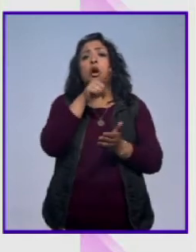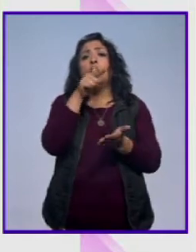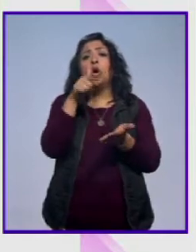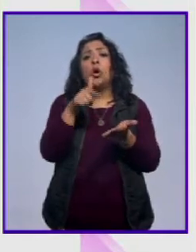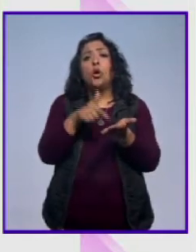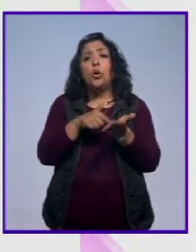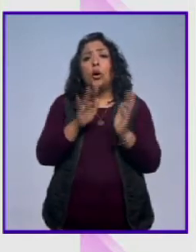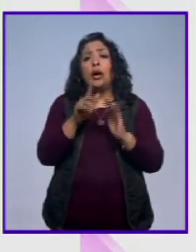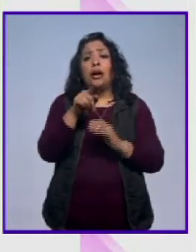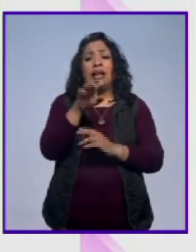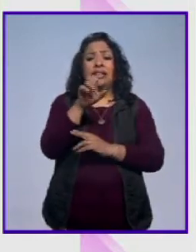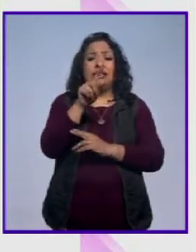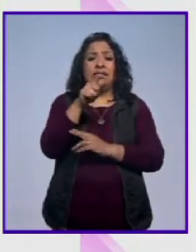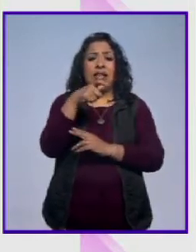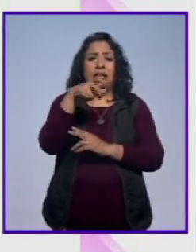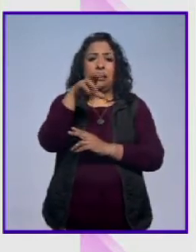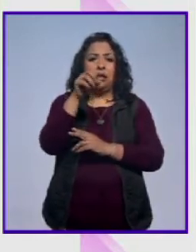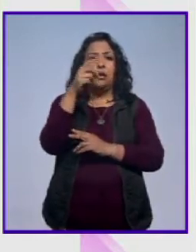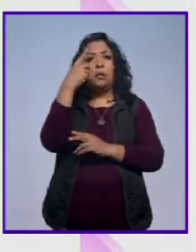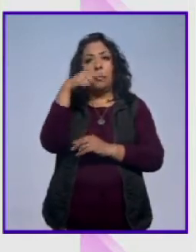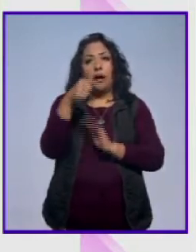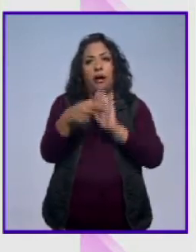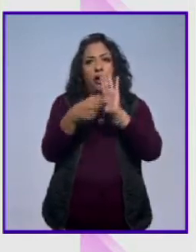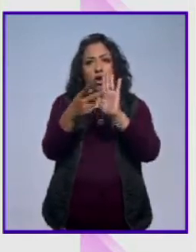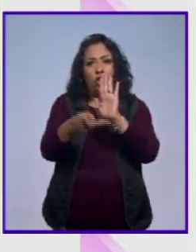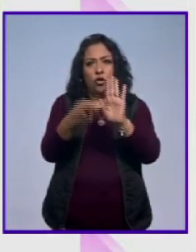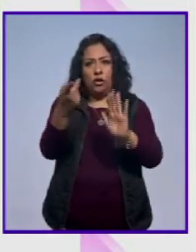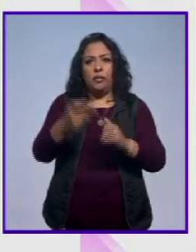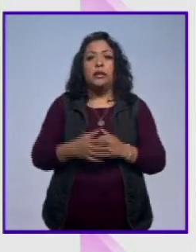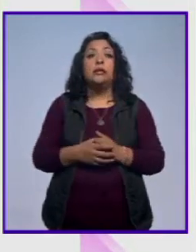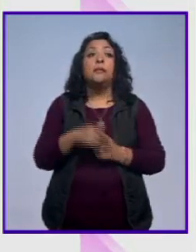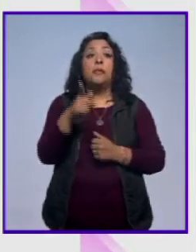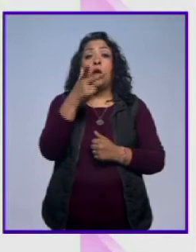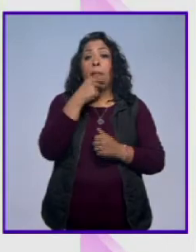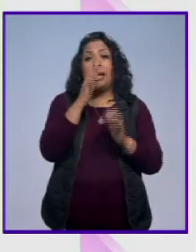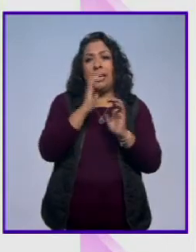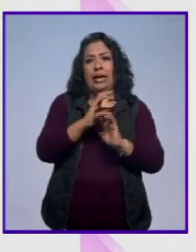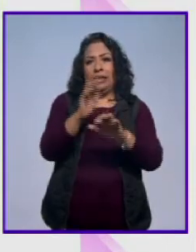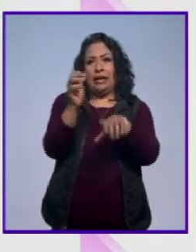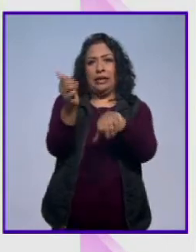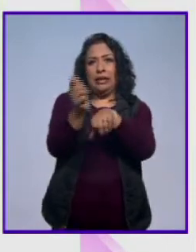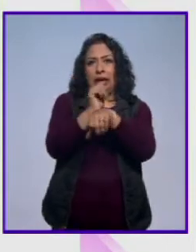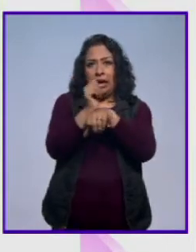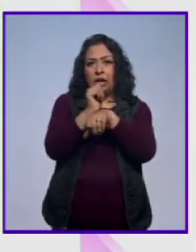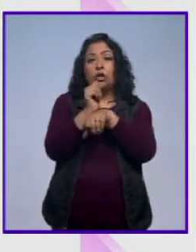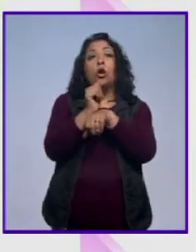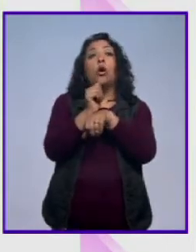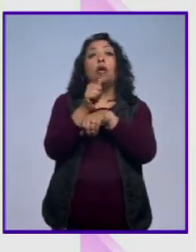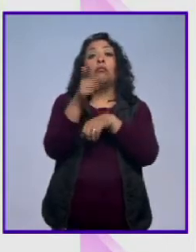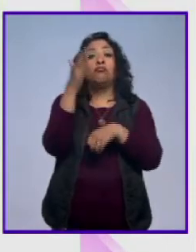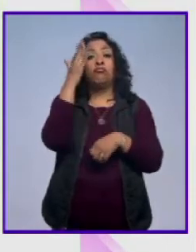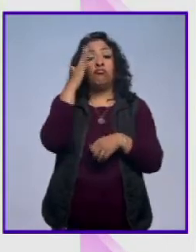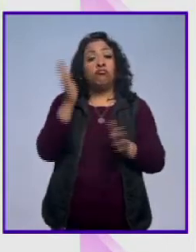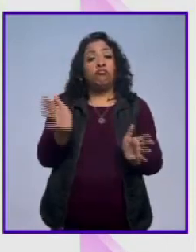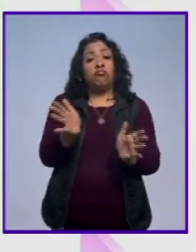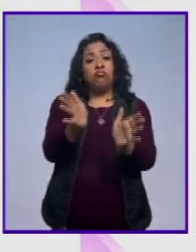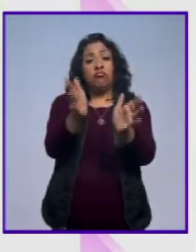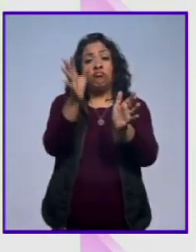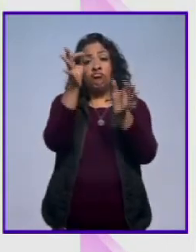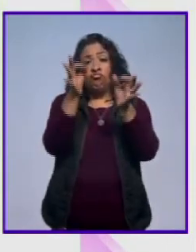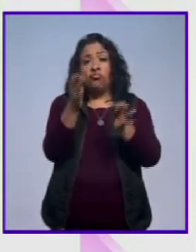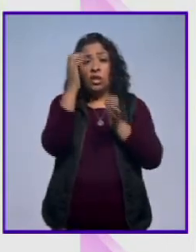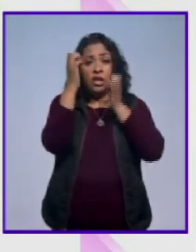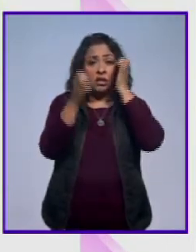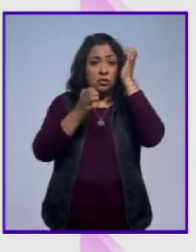que el Estanquillo para presentarlo nuevamente. El cantante, actor, conductor y principal promotor de la original